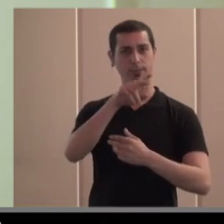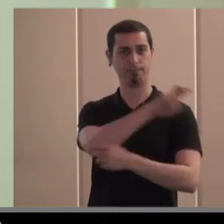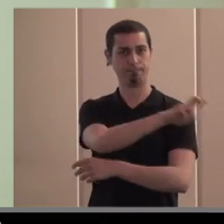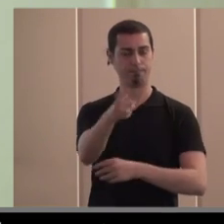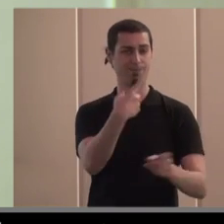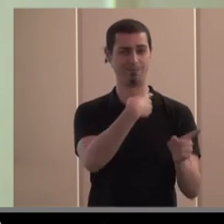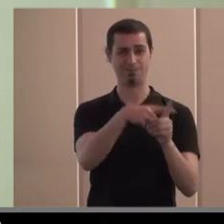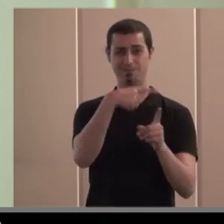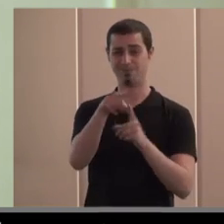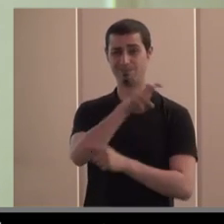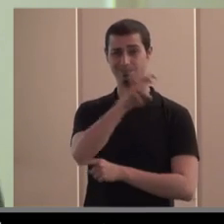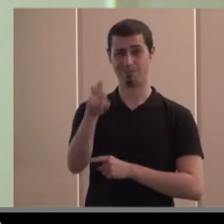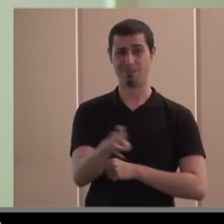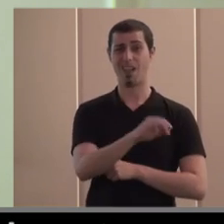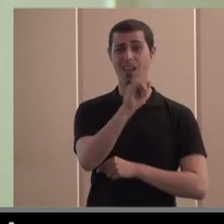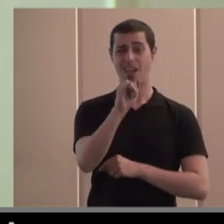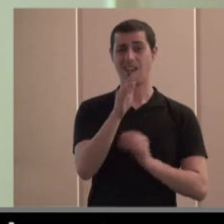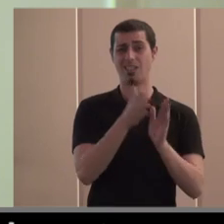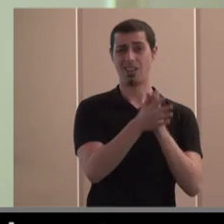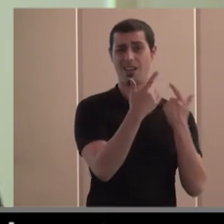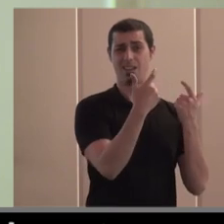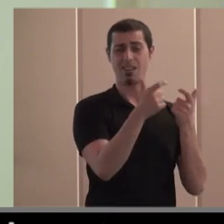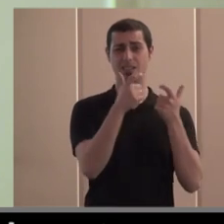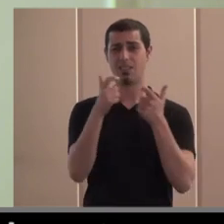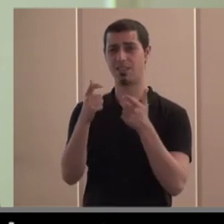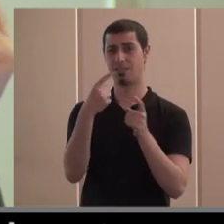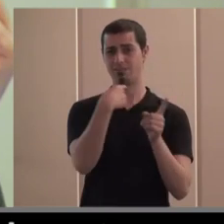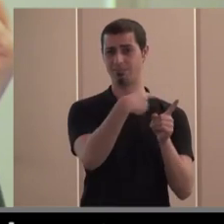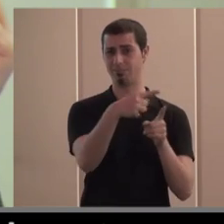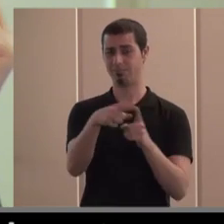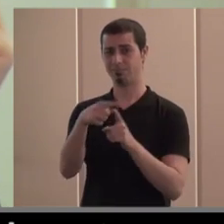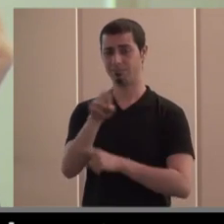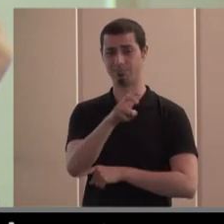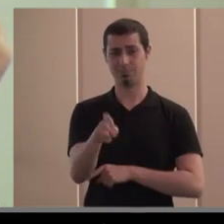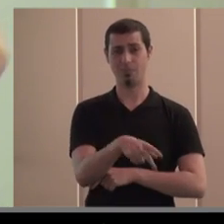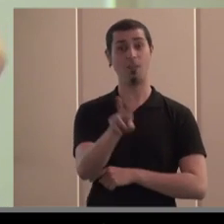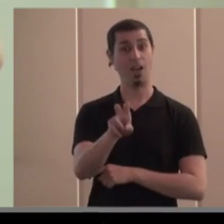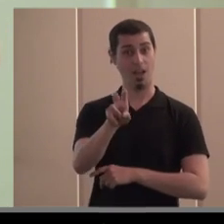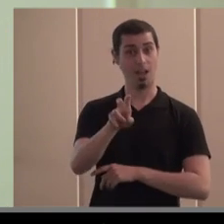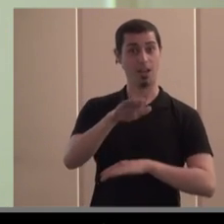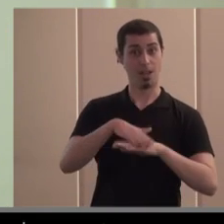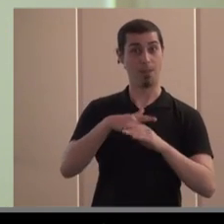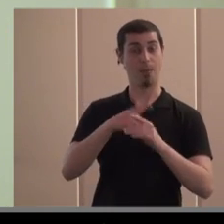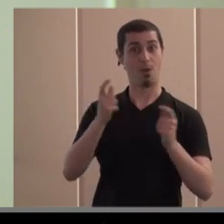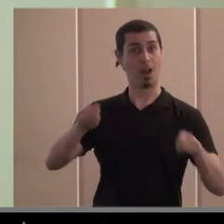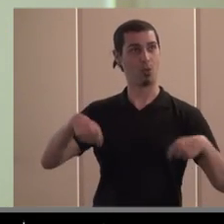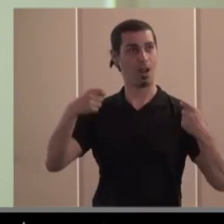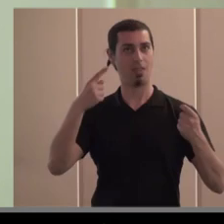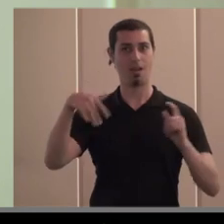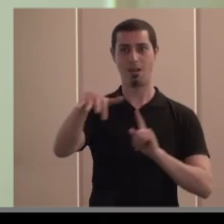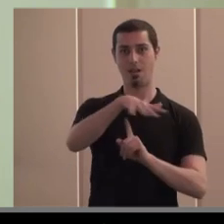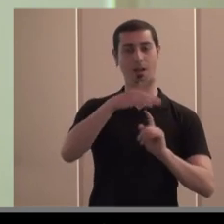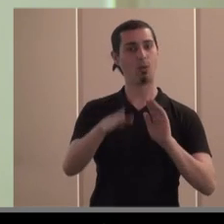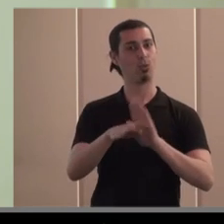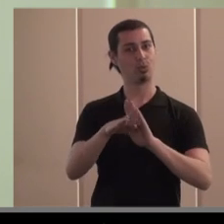probablemente la existencia de especies tan distintas es bueno para la conservación del ecosistema has hablado también